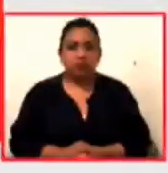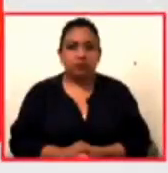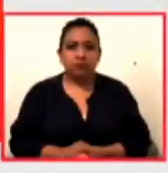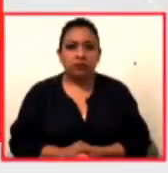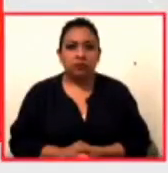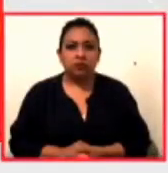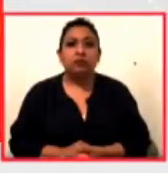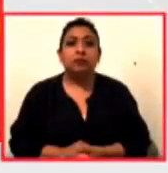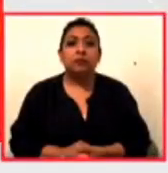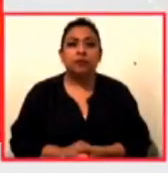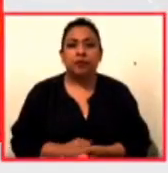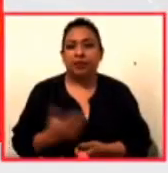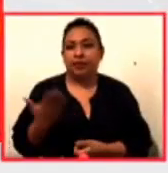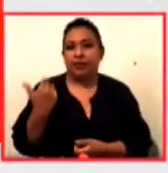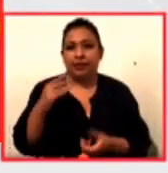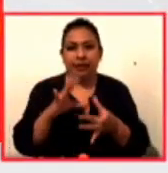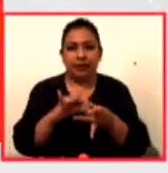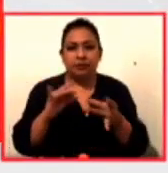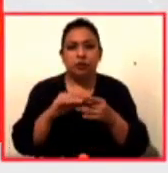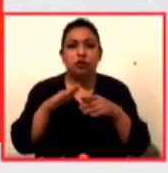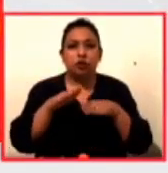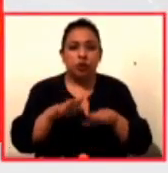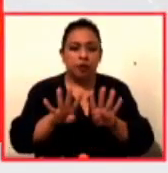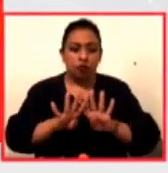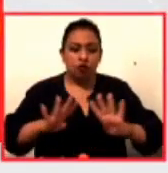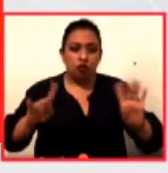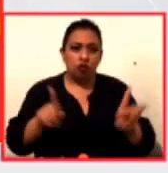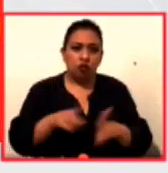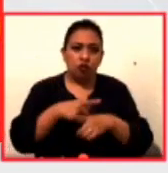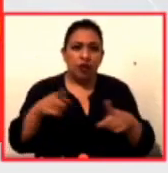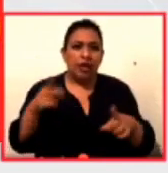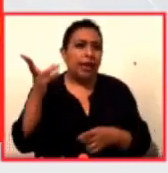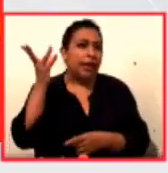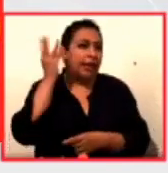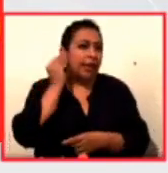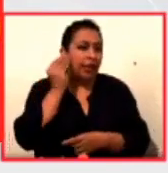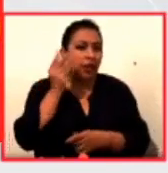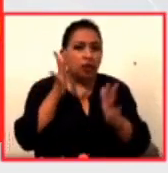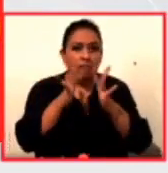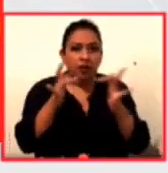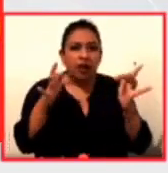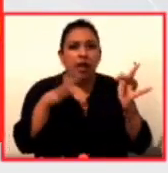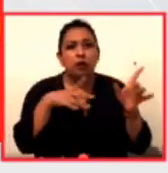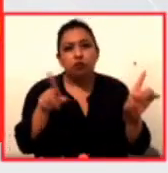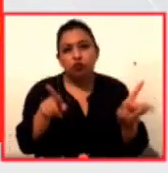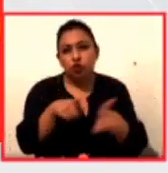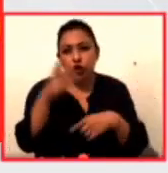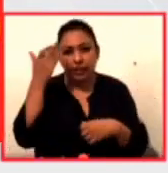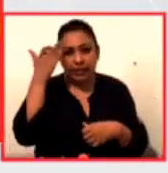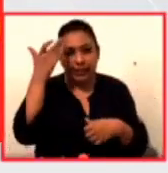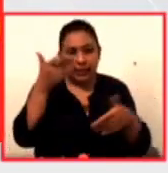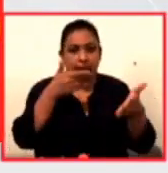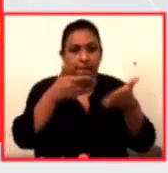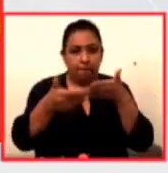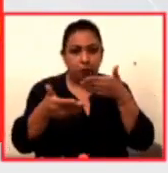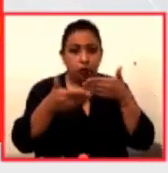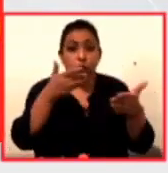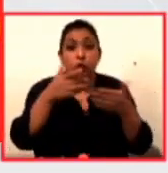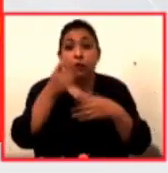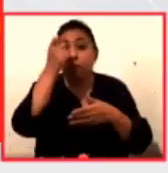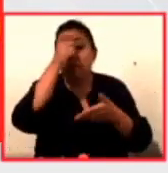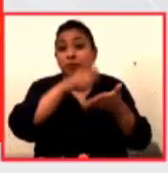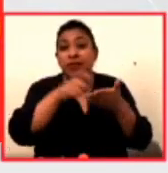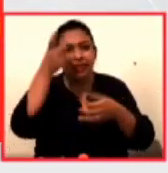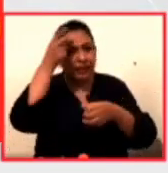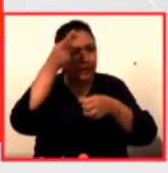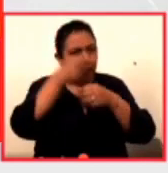les platicamos que la orquesta filarmónica de radio francia interpreta la música de tiempos modernos una composición hecha por el mismo director